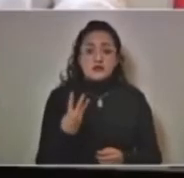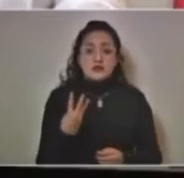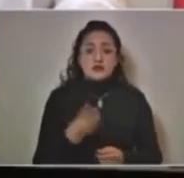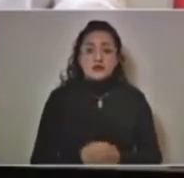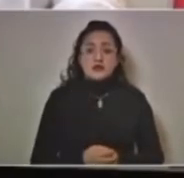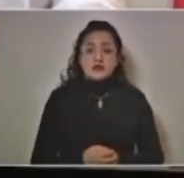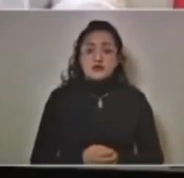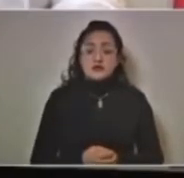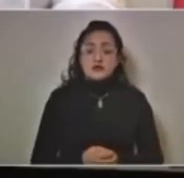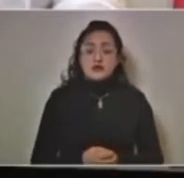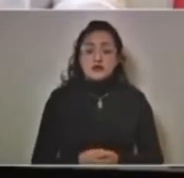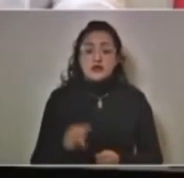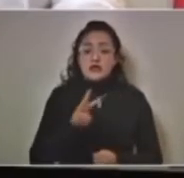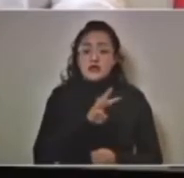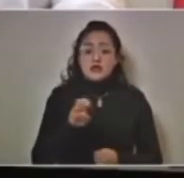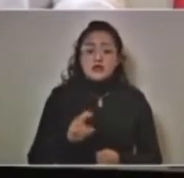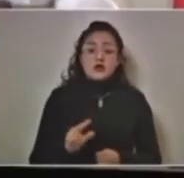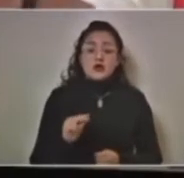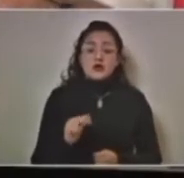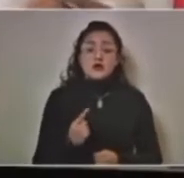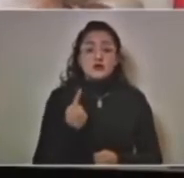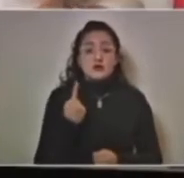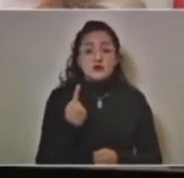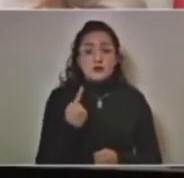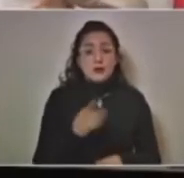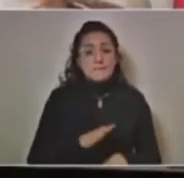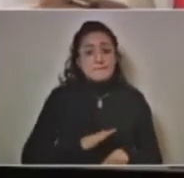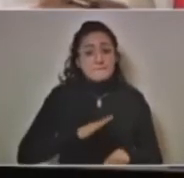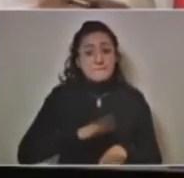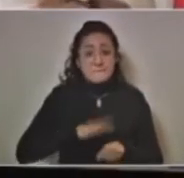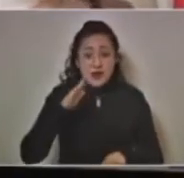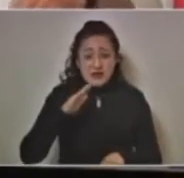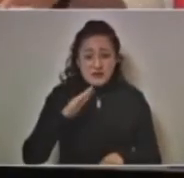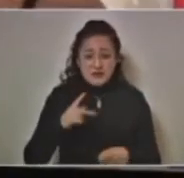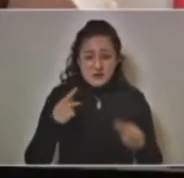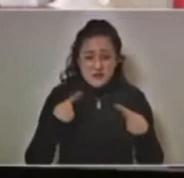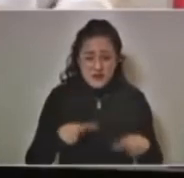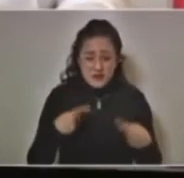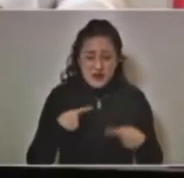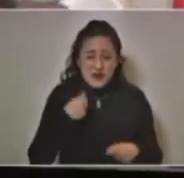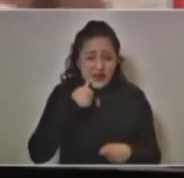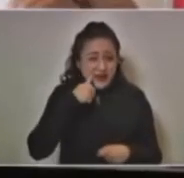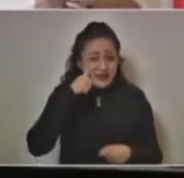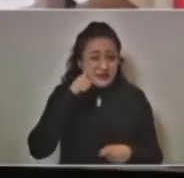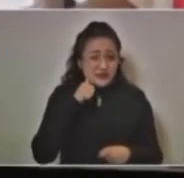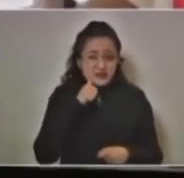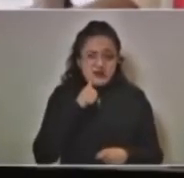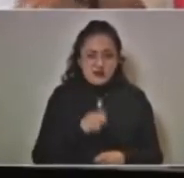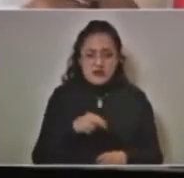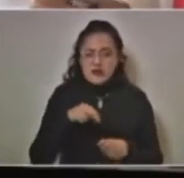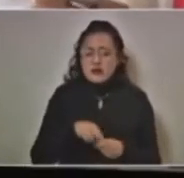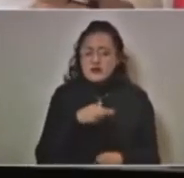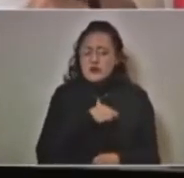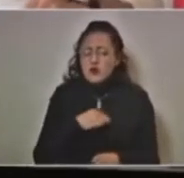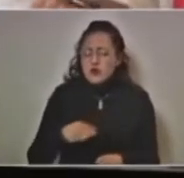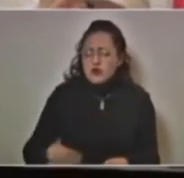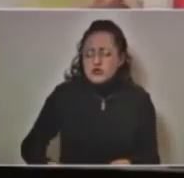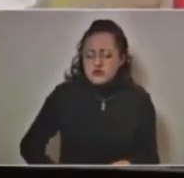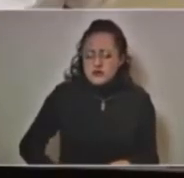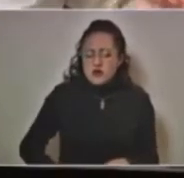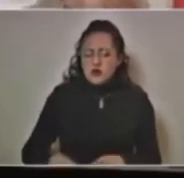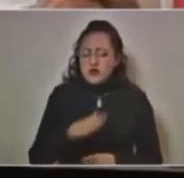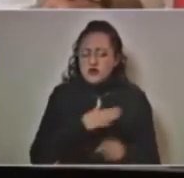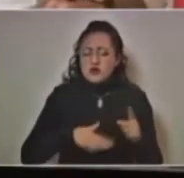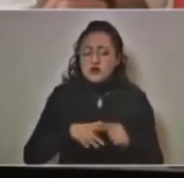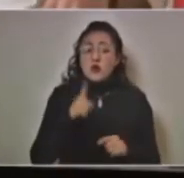trescientos ochenta y un positivos más del día de ayer en municipios afectados se agrega un